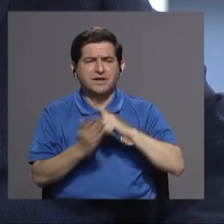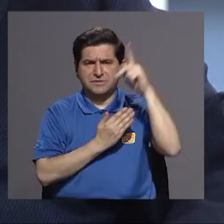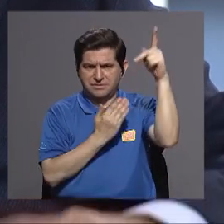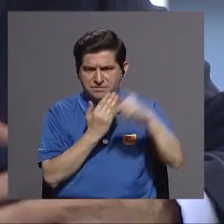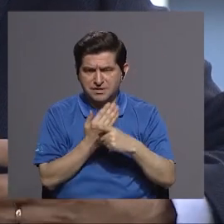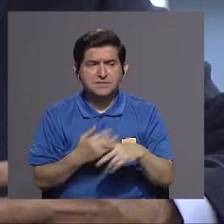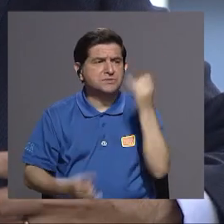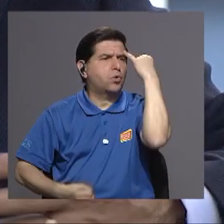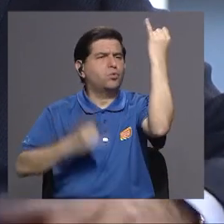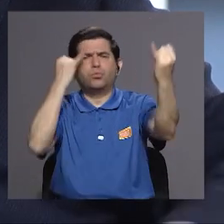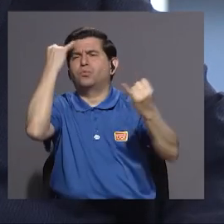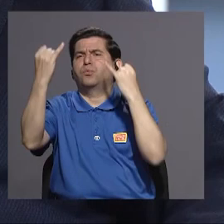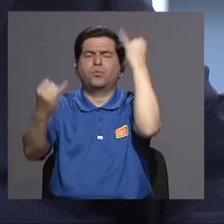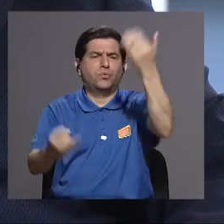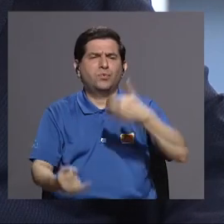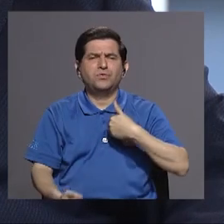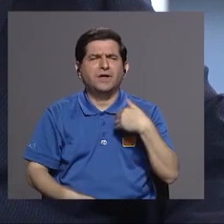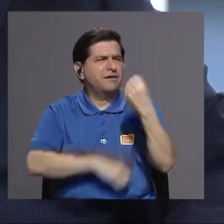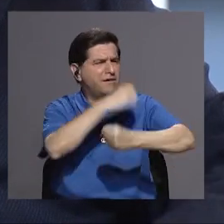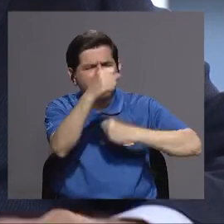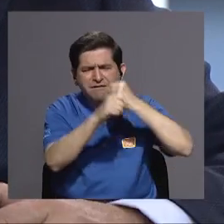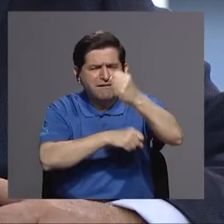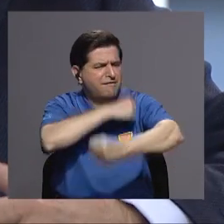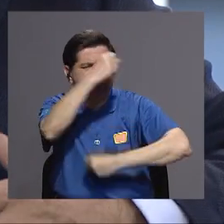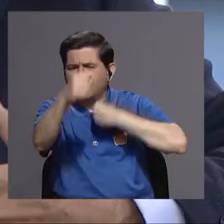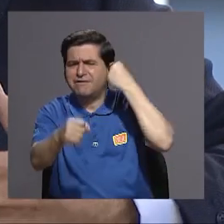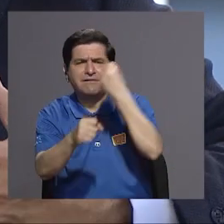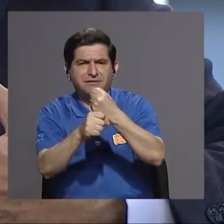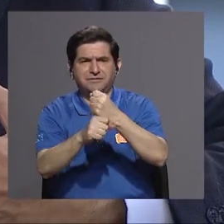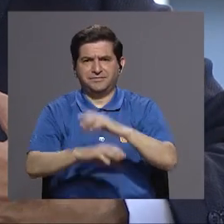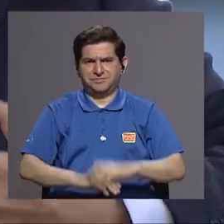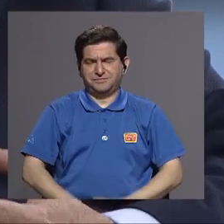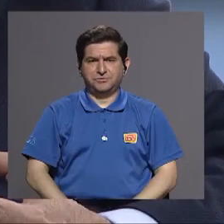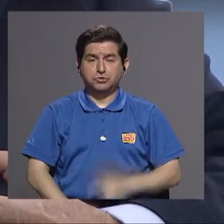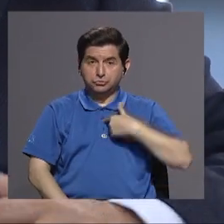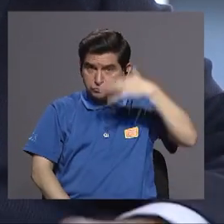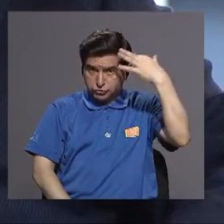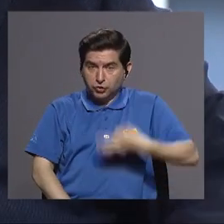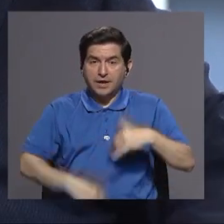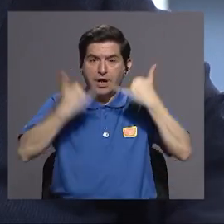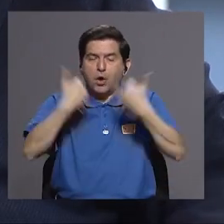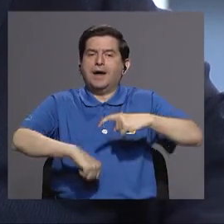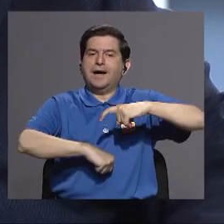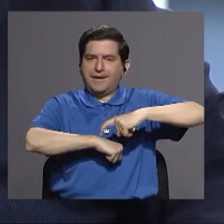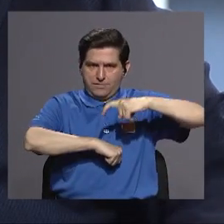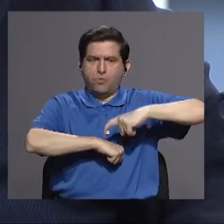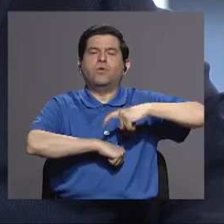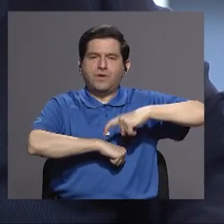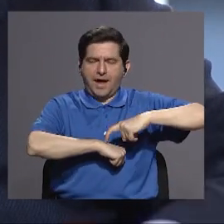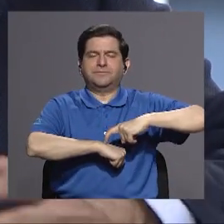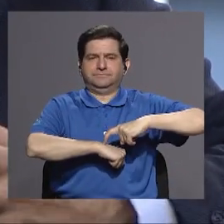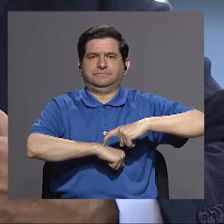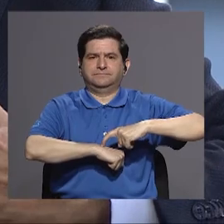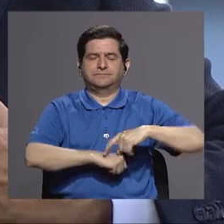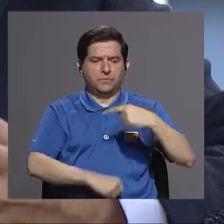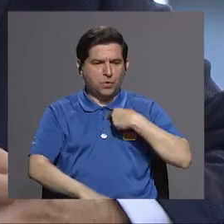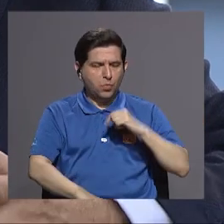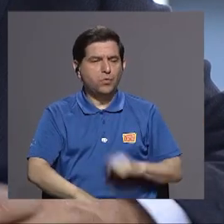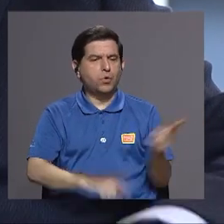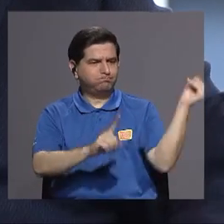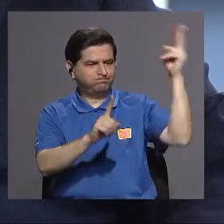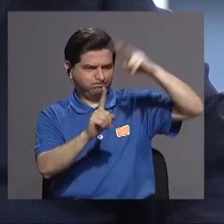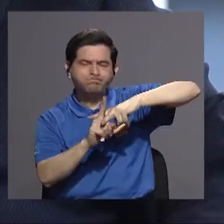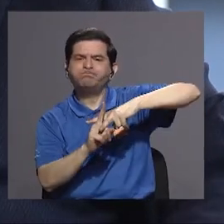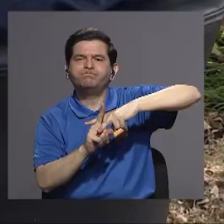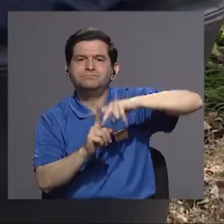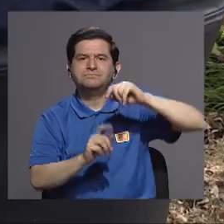y muchas ideas que hemos tenido por muchos años y que creo que es el momento de poderlas poner en